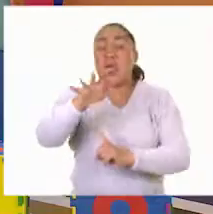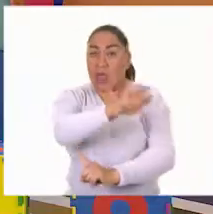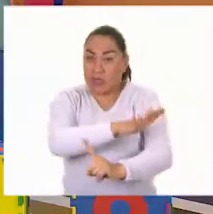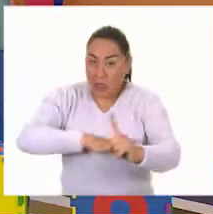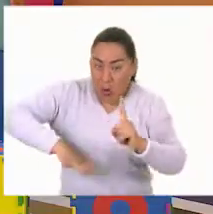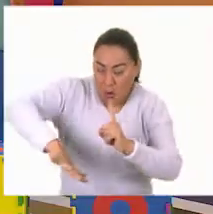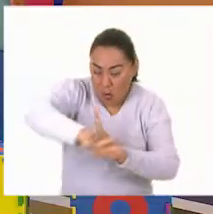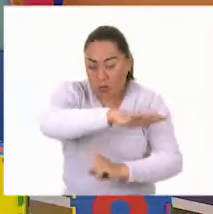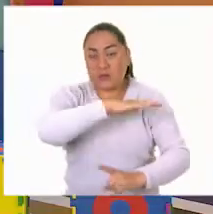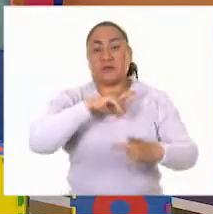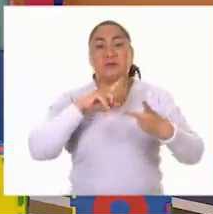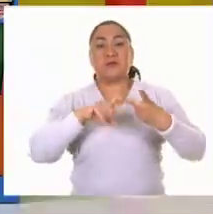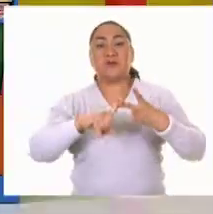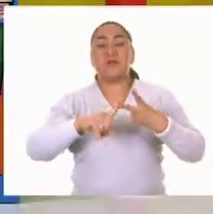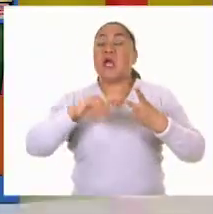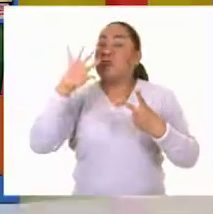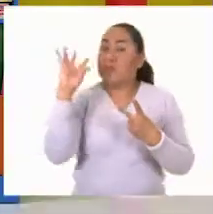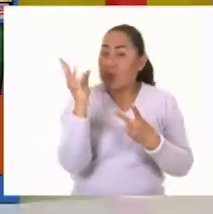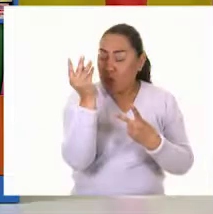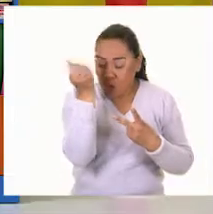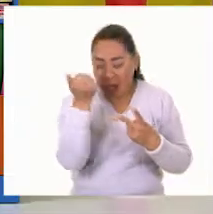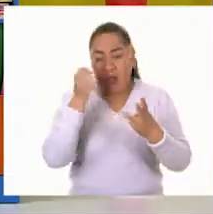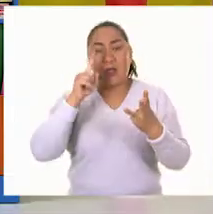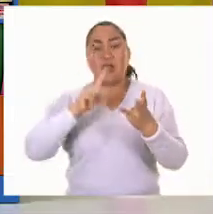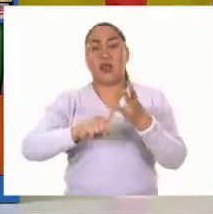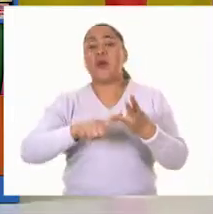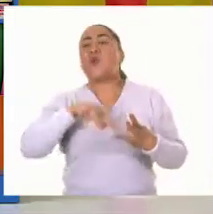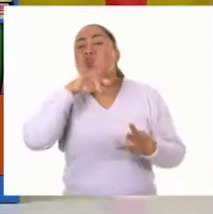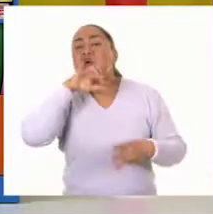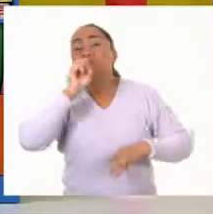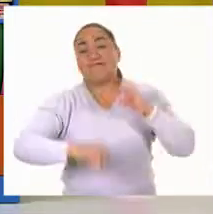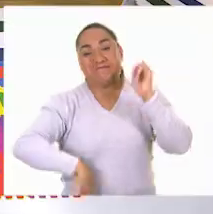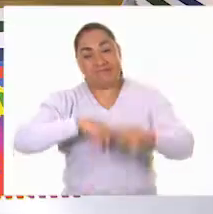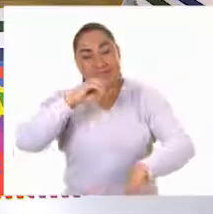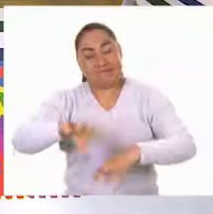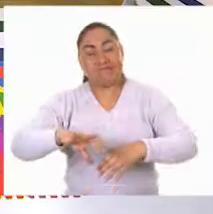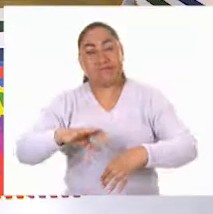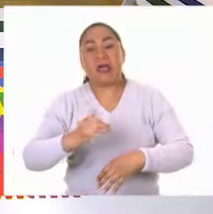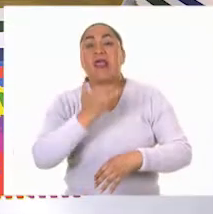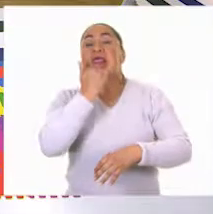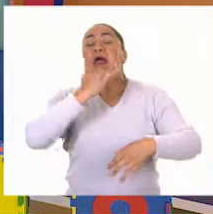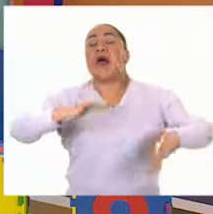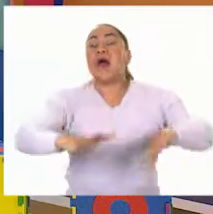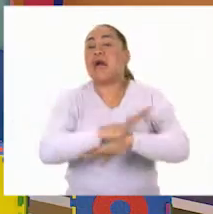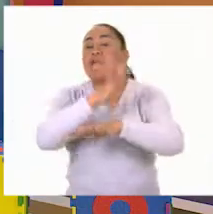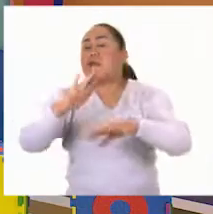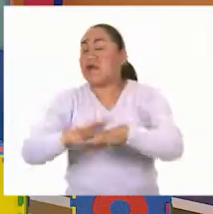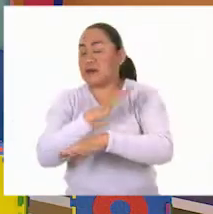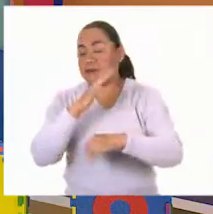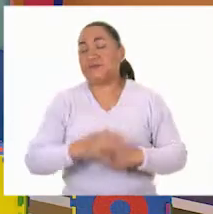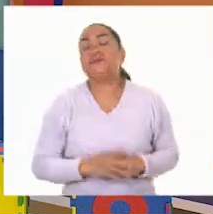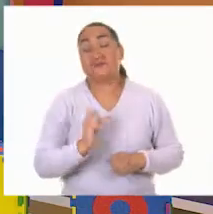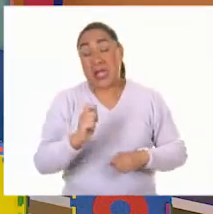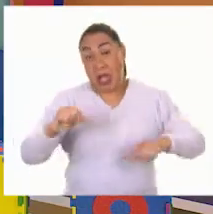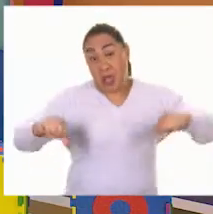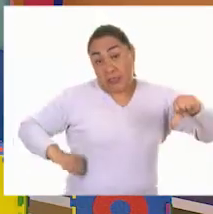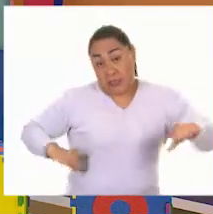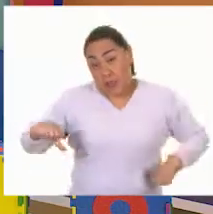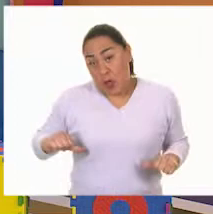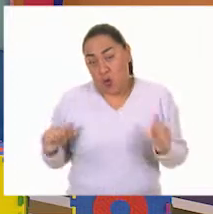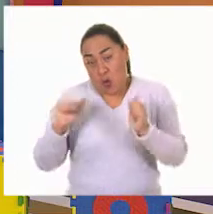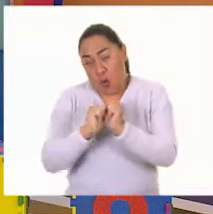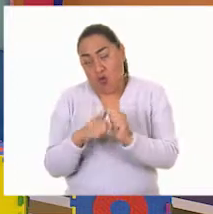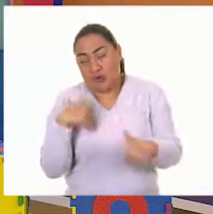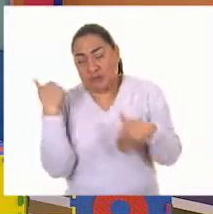la tecnología. Y el tercero, la contaminación. Bueno, las actividades recreativas pueden